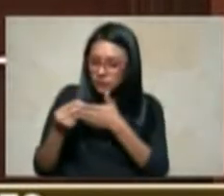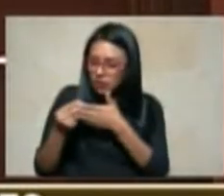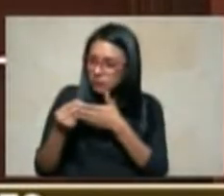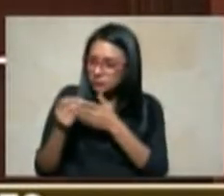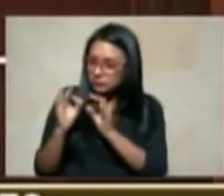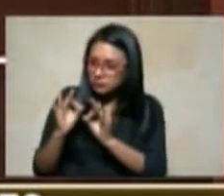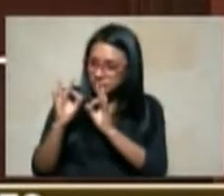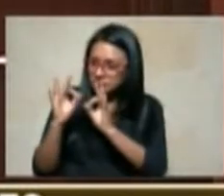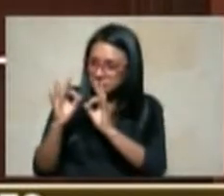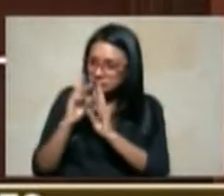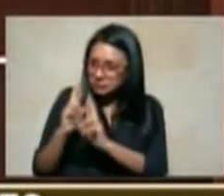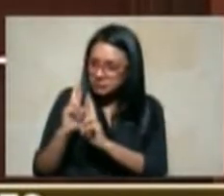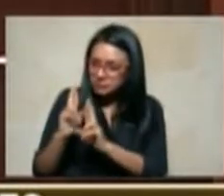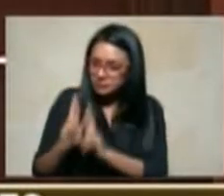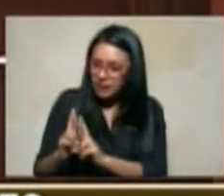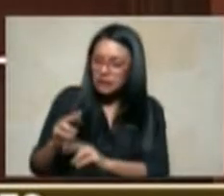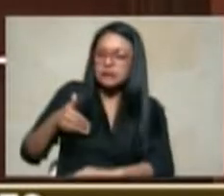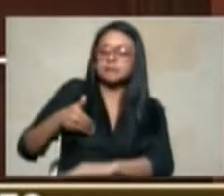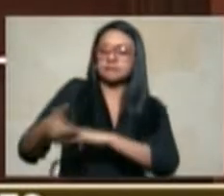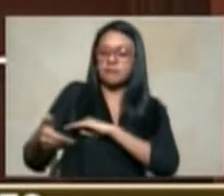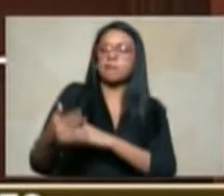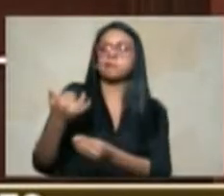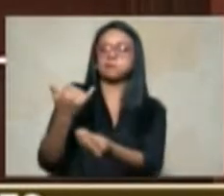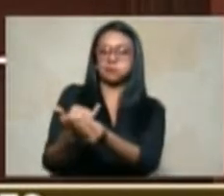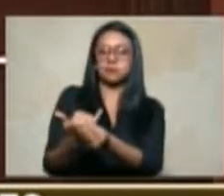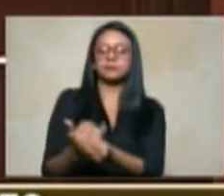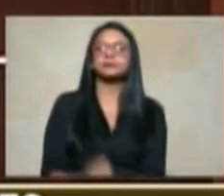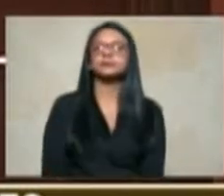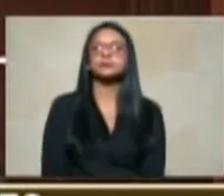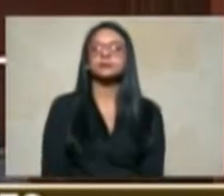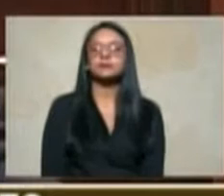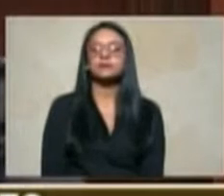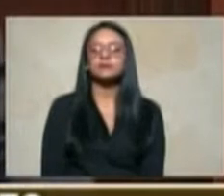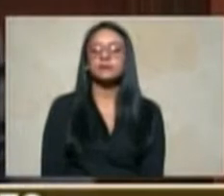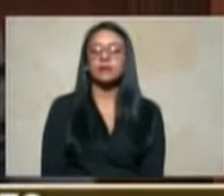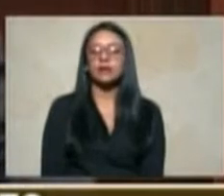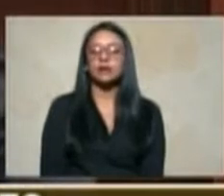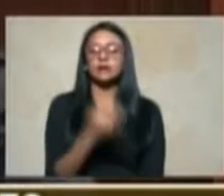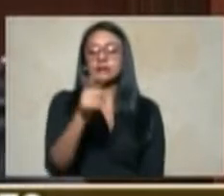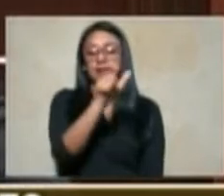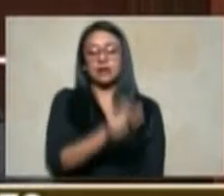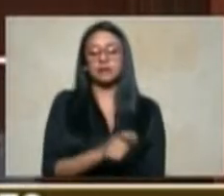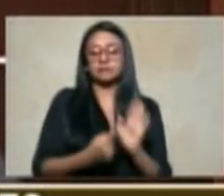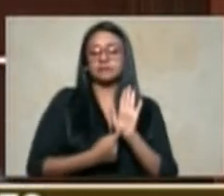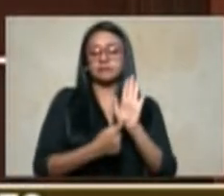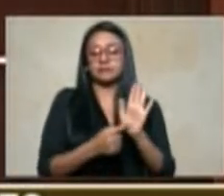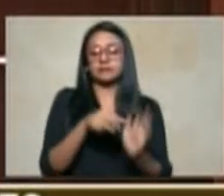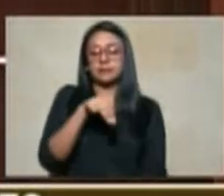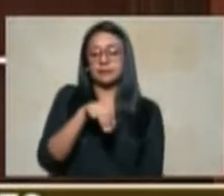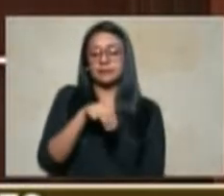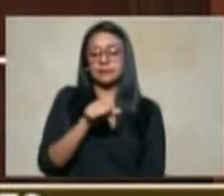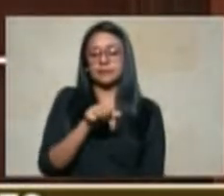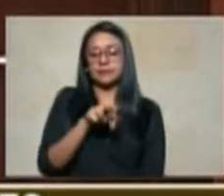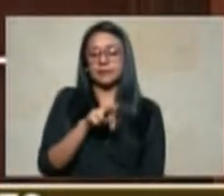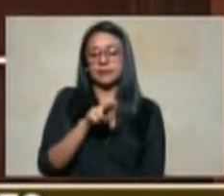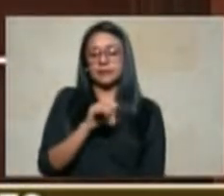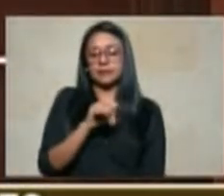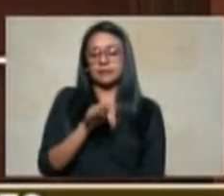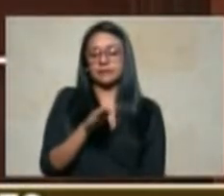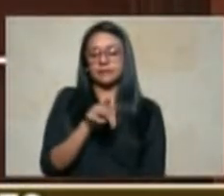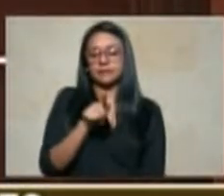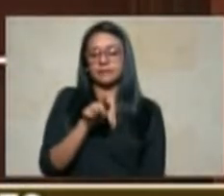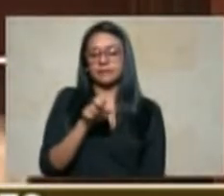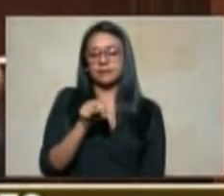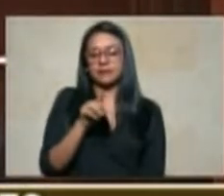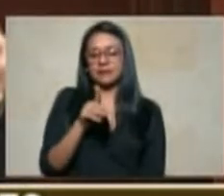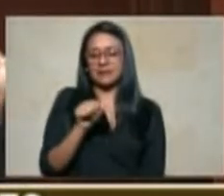se venían presentando bien ha expuesto la representante María Fernanda Cabal una serie de casos algunos de ellos